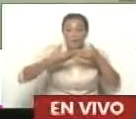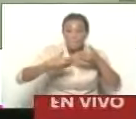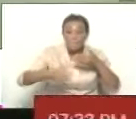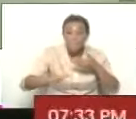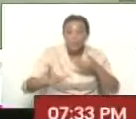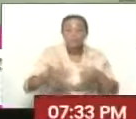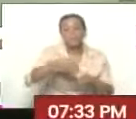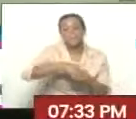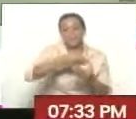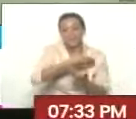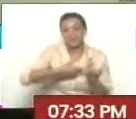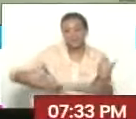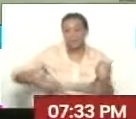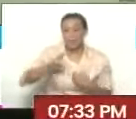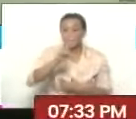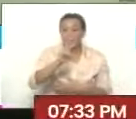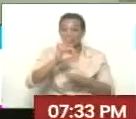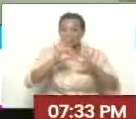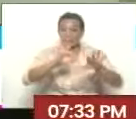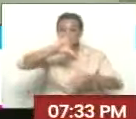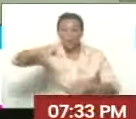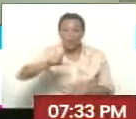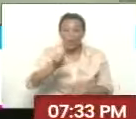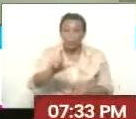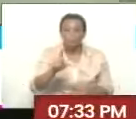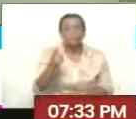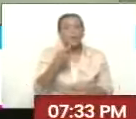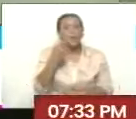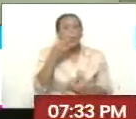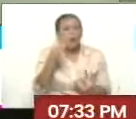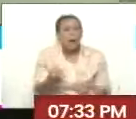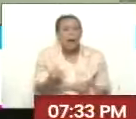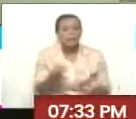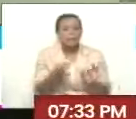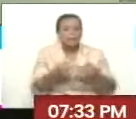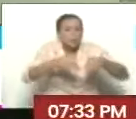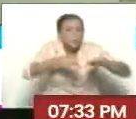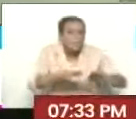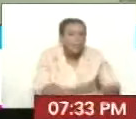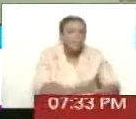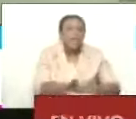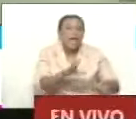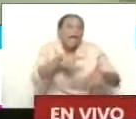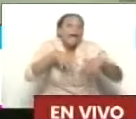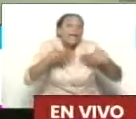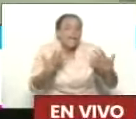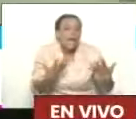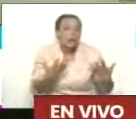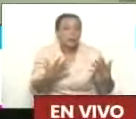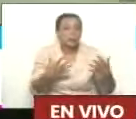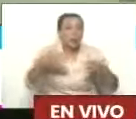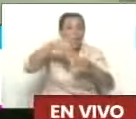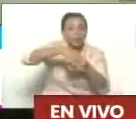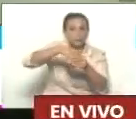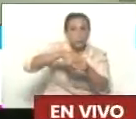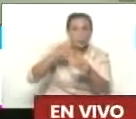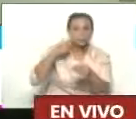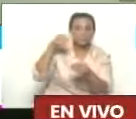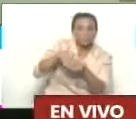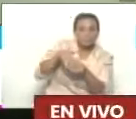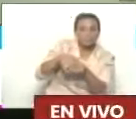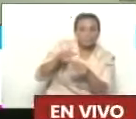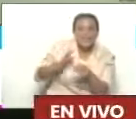en las presidenciales del 28 de julio. Porque lo que se está buscando es precisamente parar el proceso. Aquellos que claman por elecciones, cuando hay elecciones,